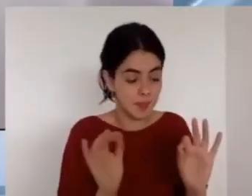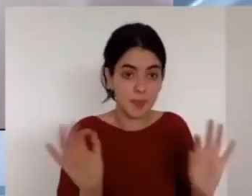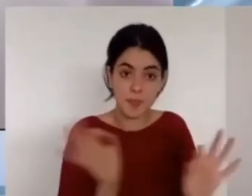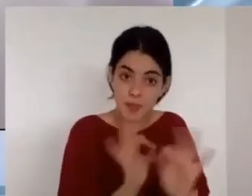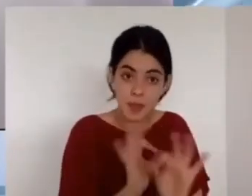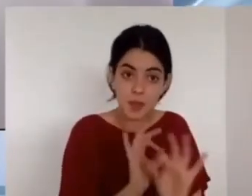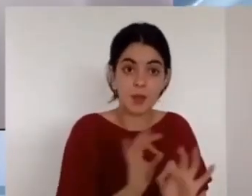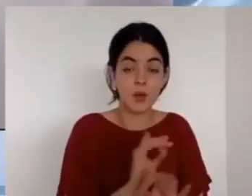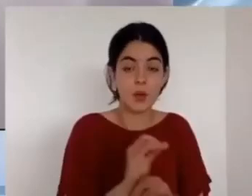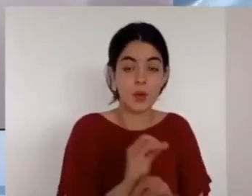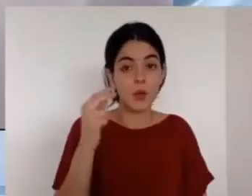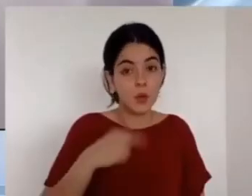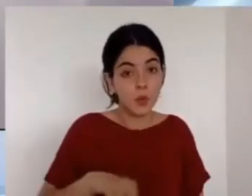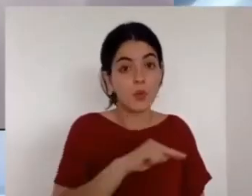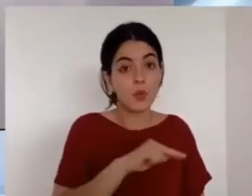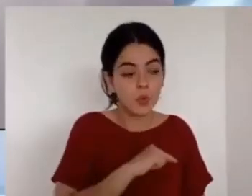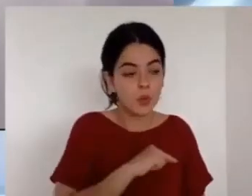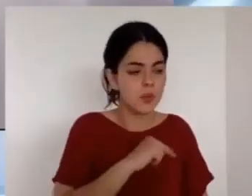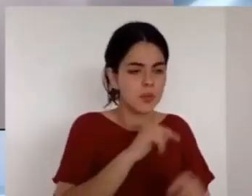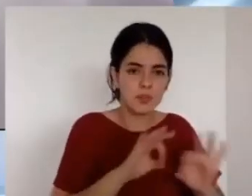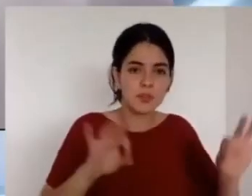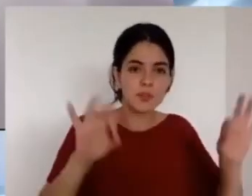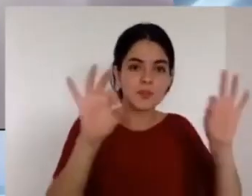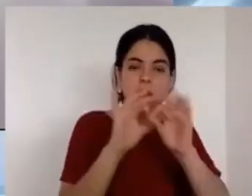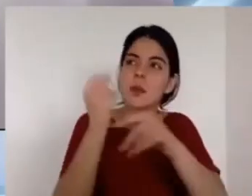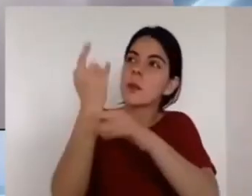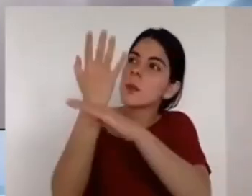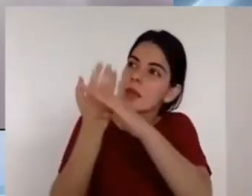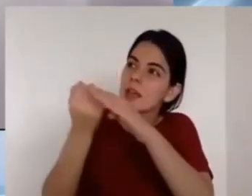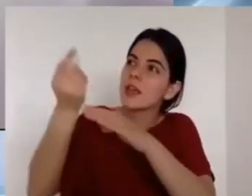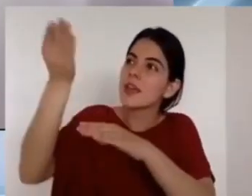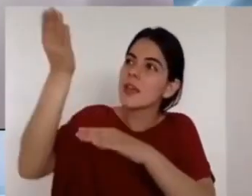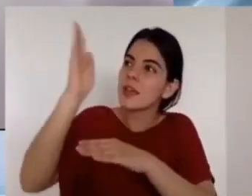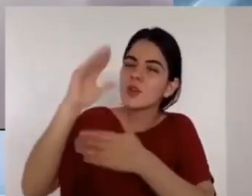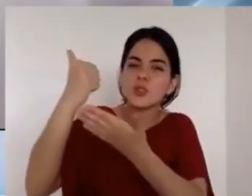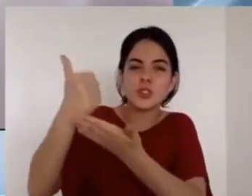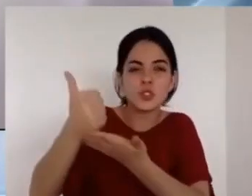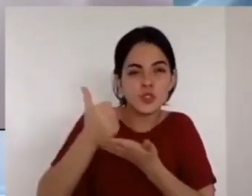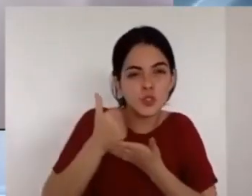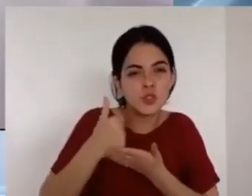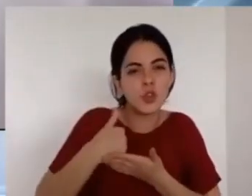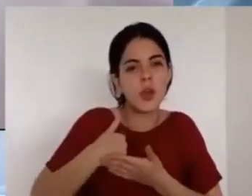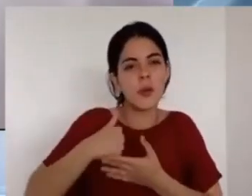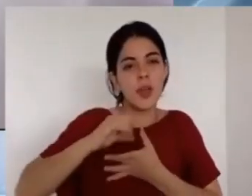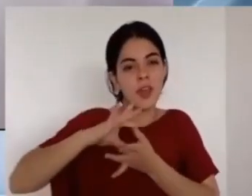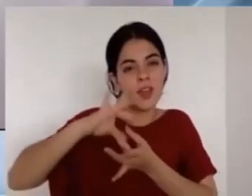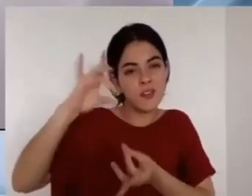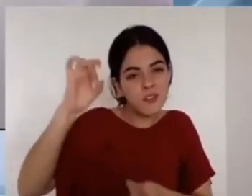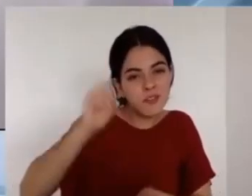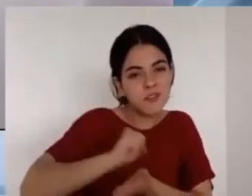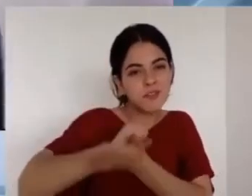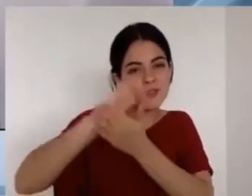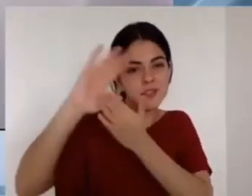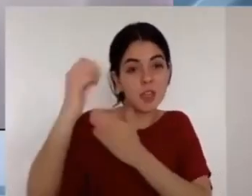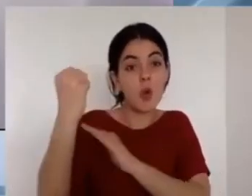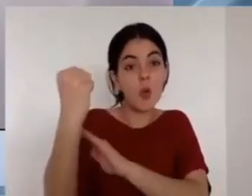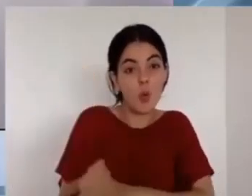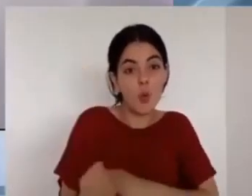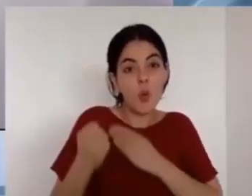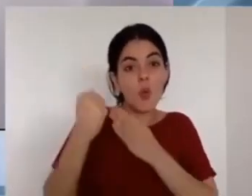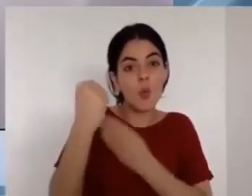olvidamos de dar gracias por lo que tenemos entonces la oración